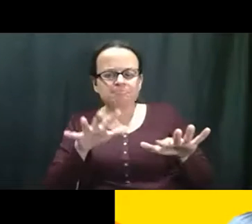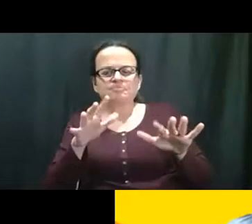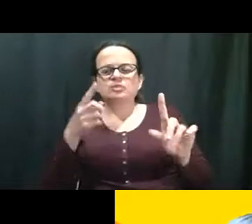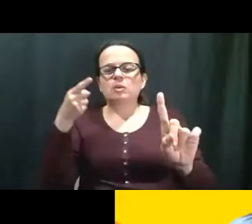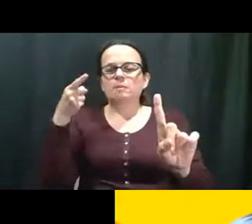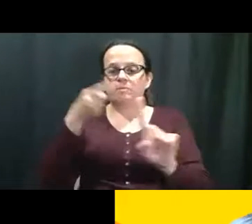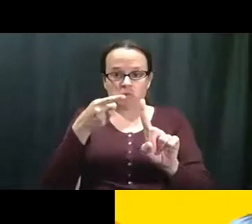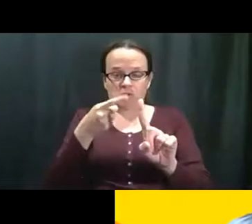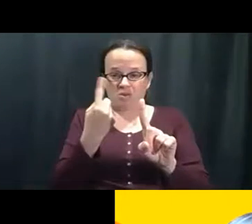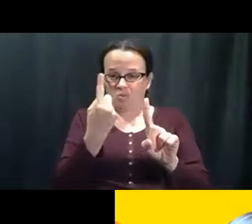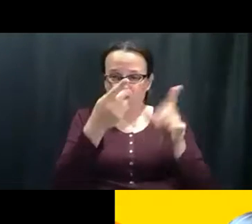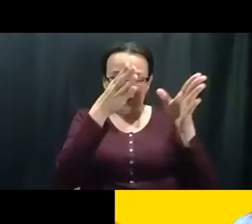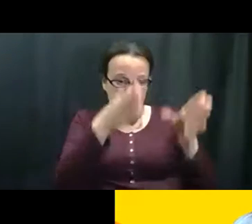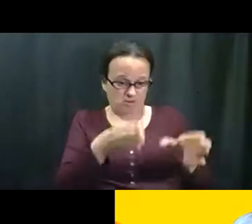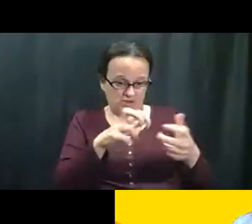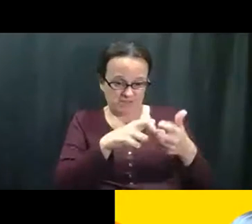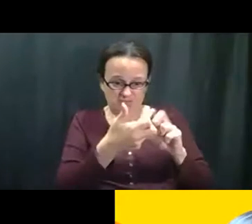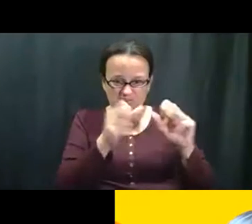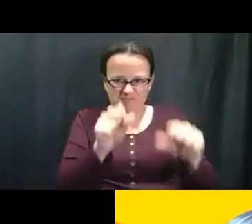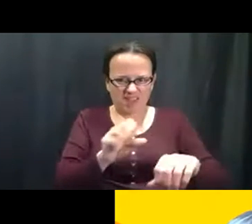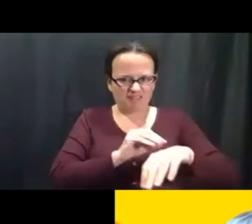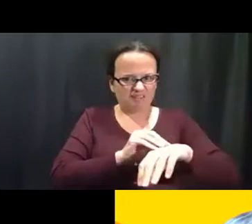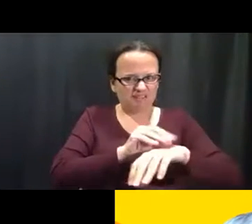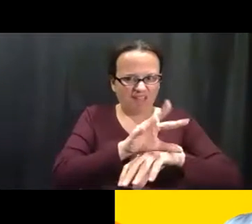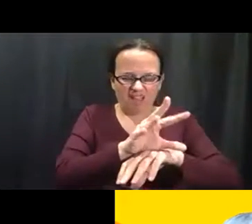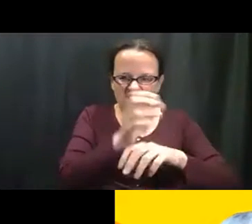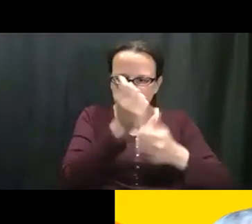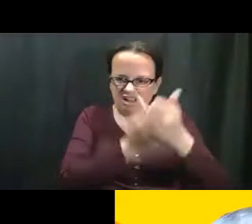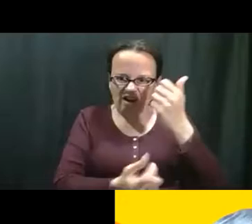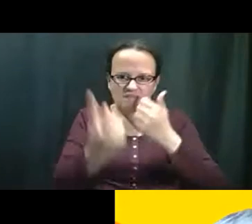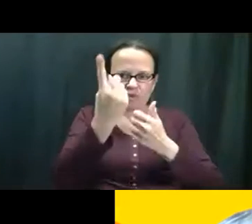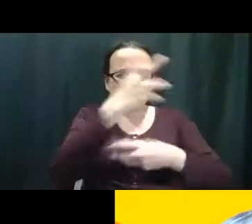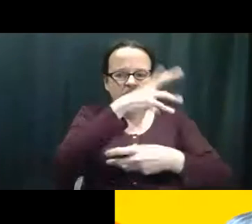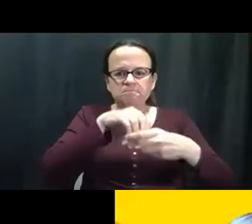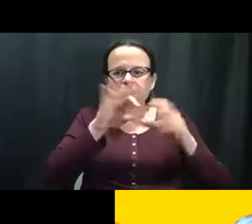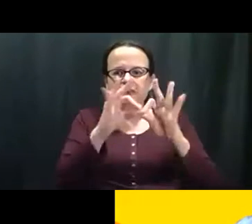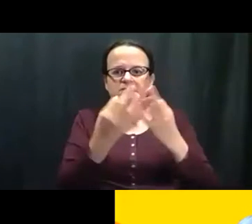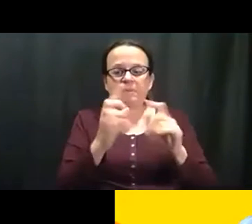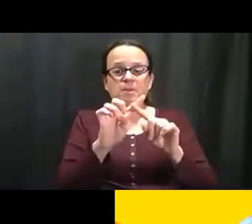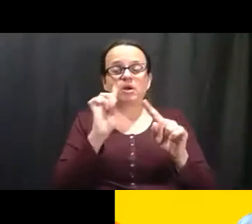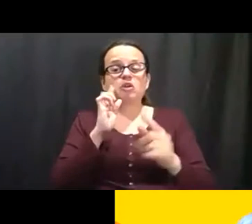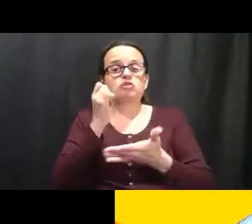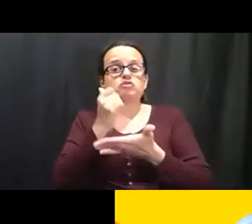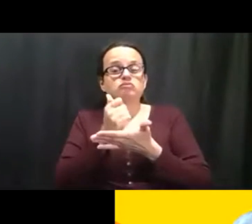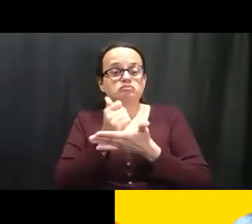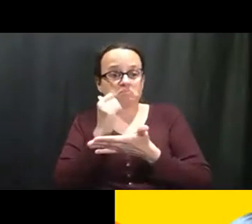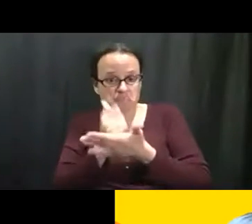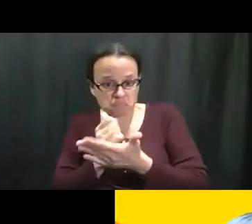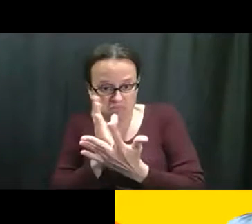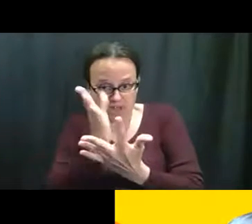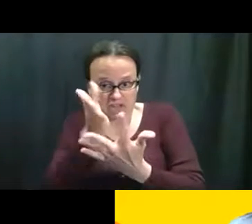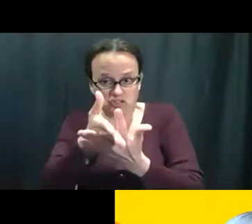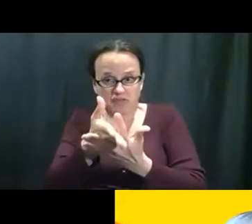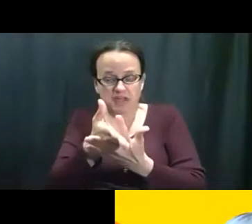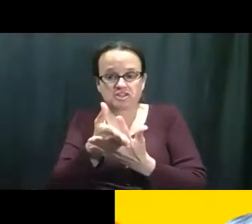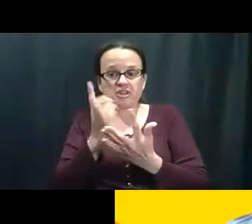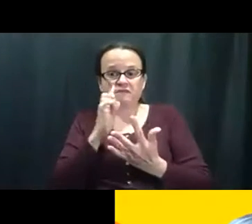Así que mi punto es el siguiente, que una, el problema de una persona puede afectar a todas las personas en la familia, pero con la intervención